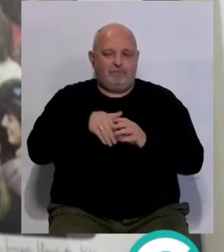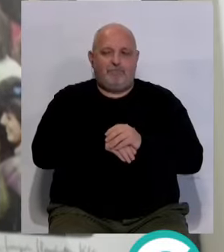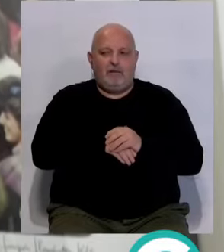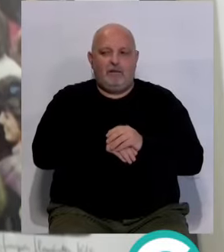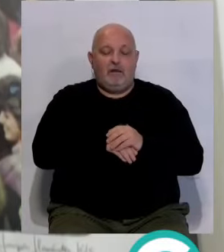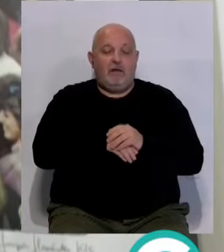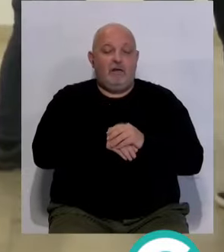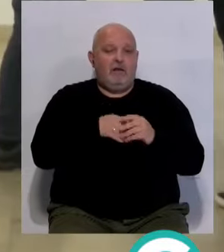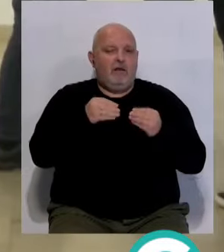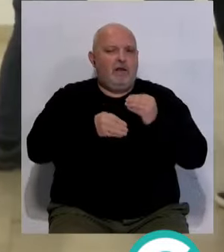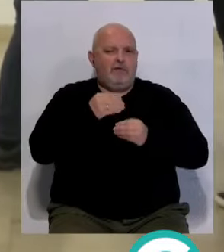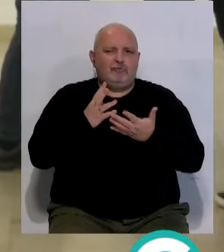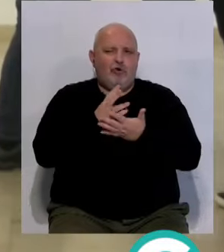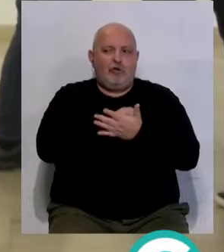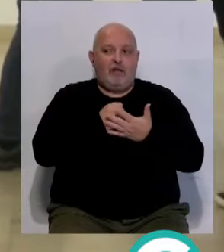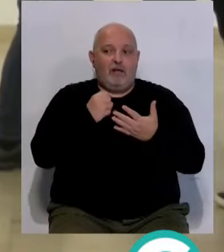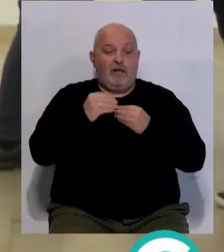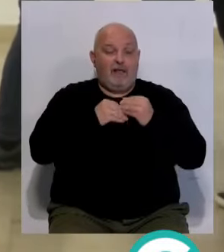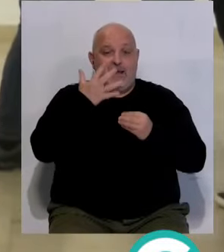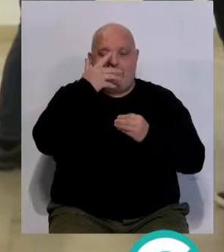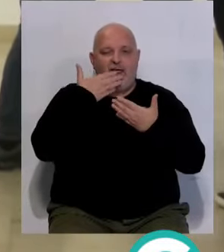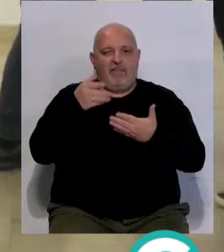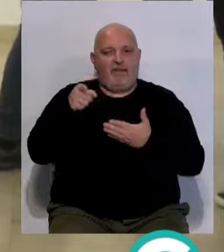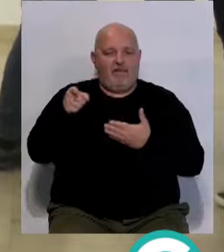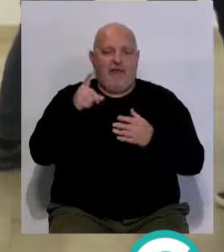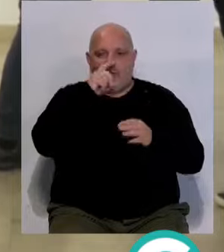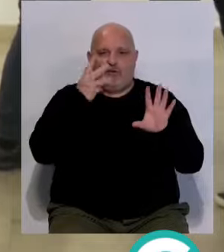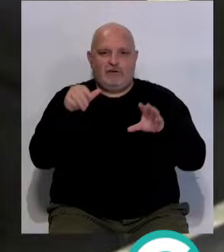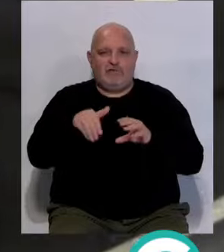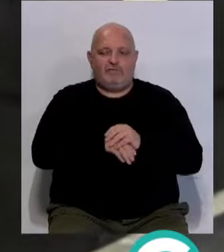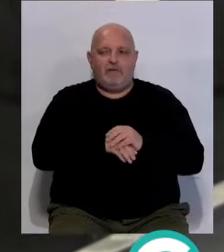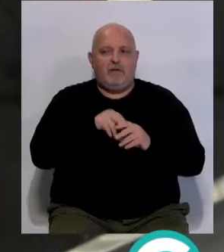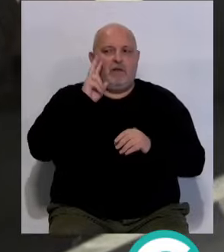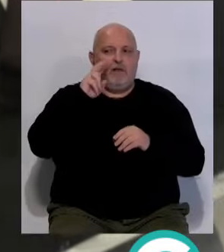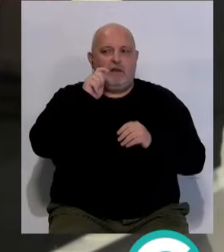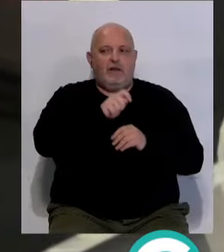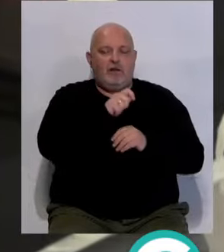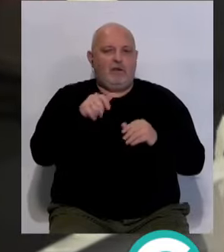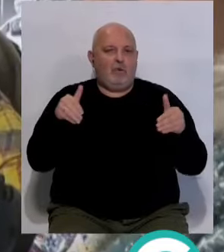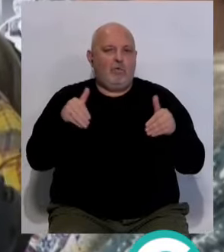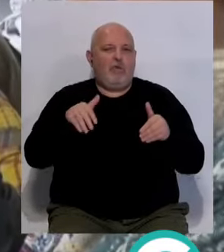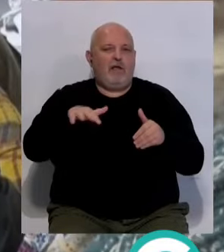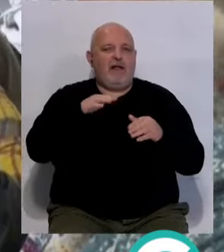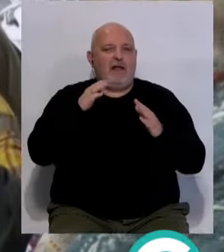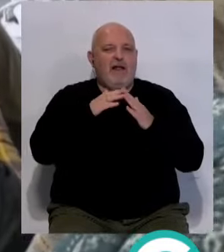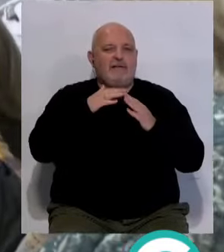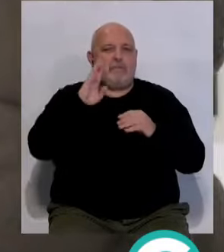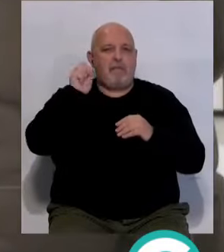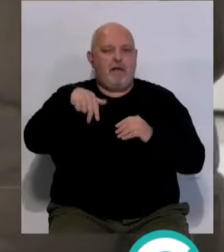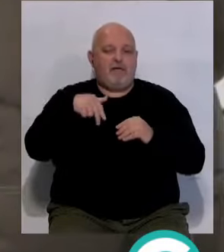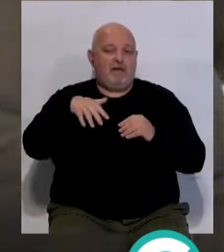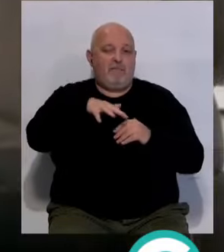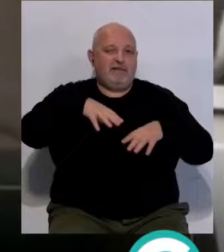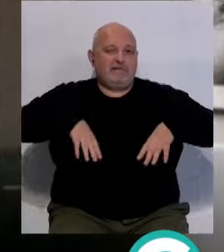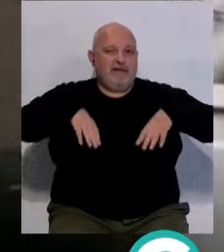Entonces yo creo que está todo lo que hoy tenemos en el carnaval se lo debemos a los 80. La muestra se ha inaugurado este jueves en la antigua Casa Pemán, en la